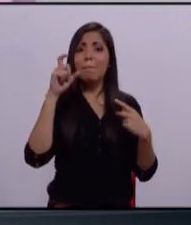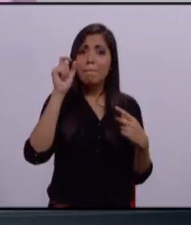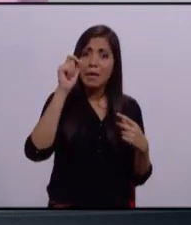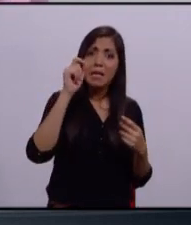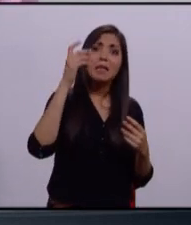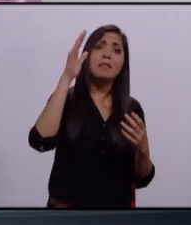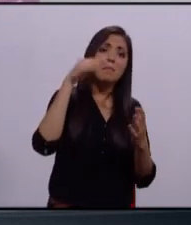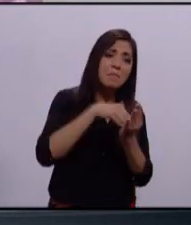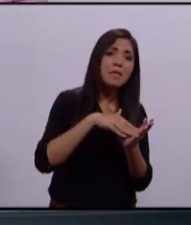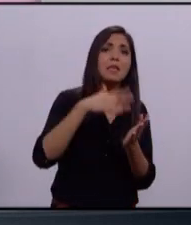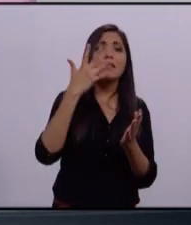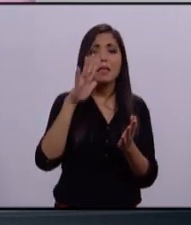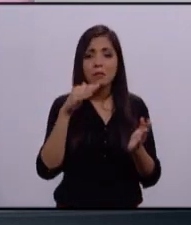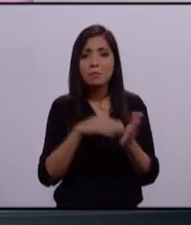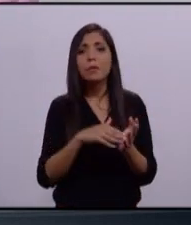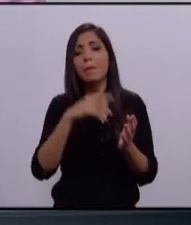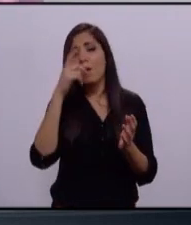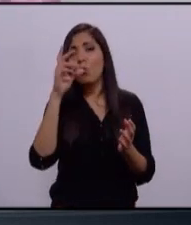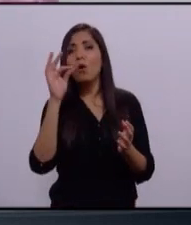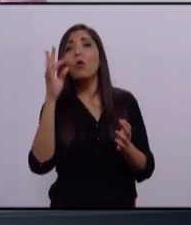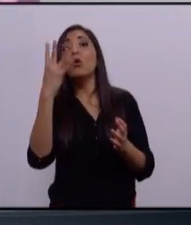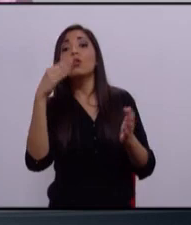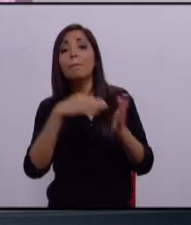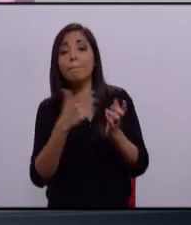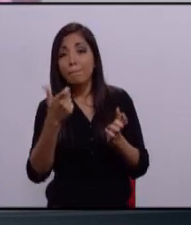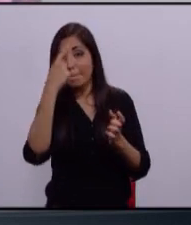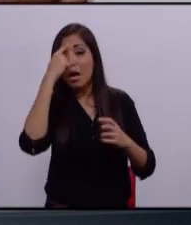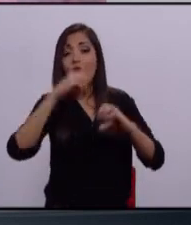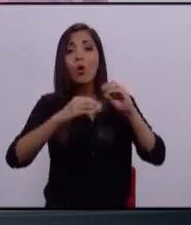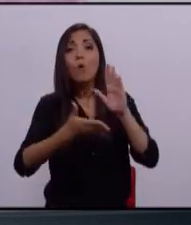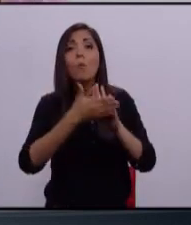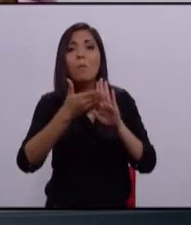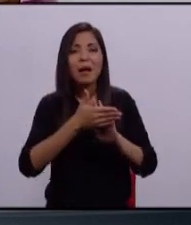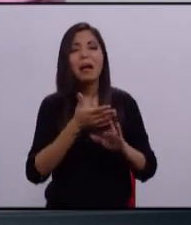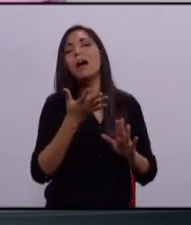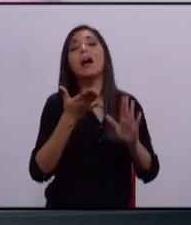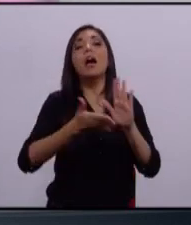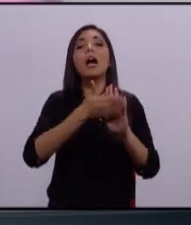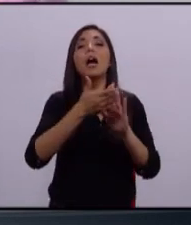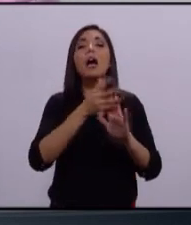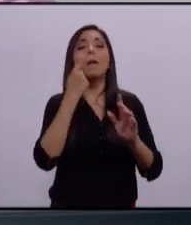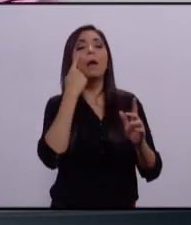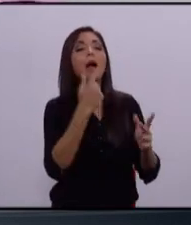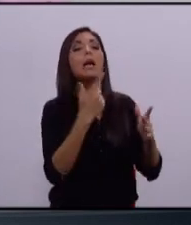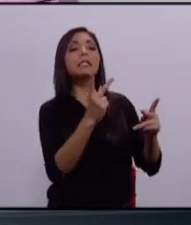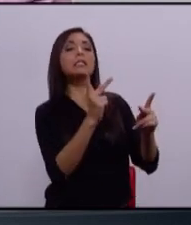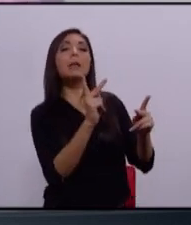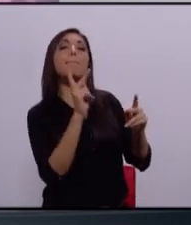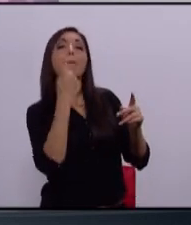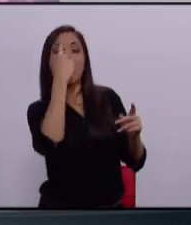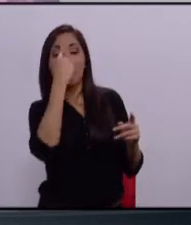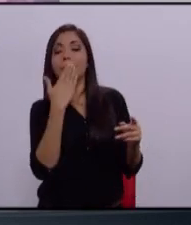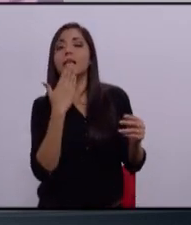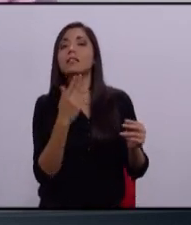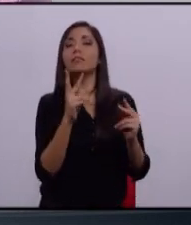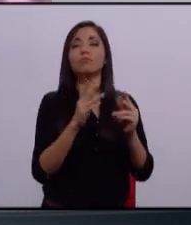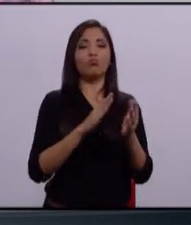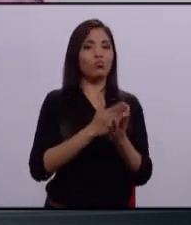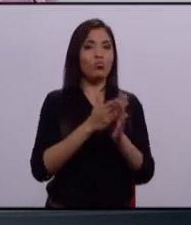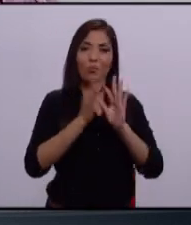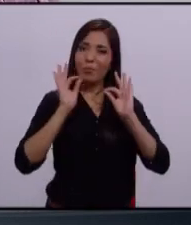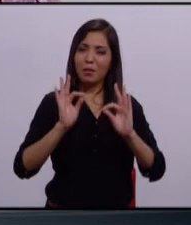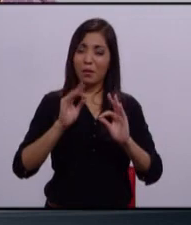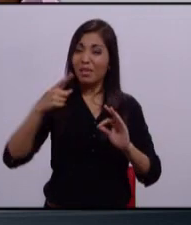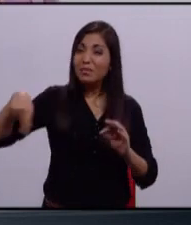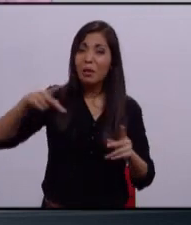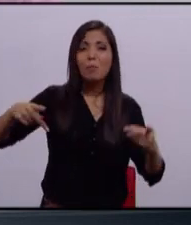mil, 4 mil pesos para una obra, ¿qué quiere que le hagamos? Y no hacer obras de relumbrón, nada más para quedar bien. Eso no quiere la